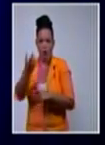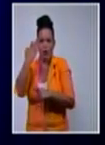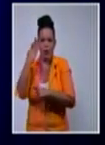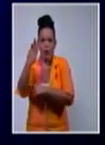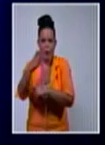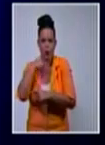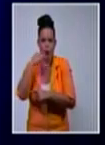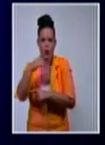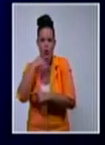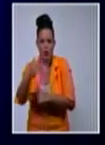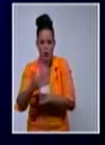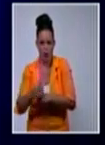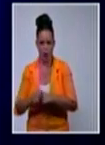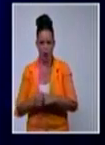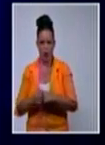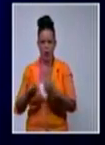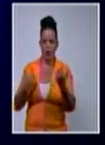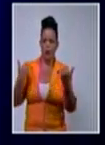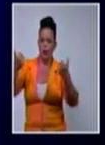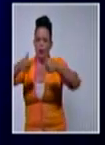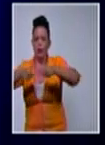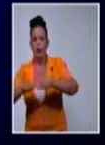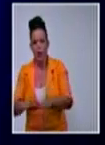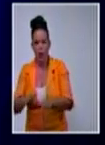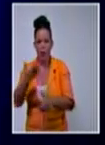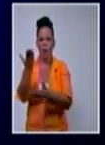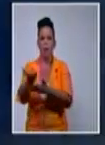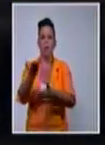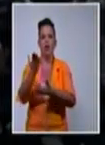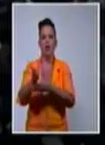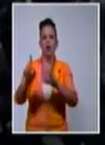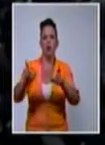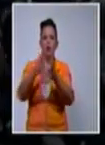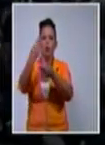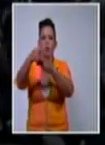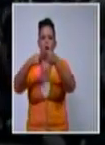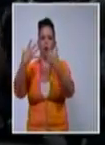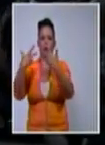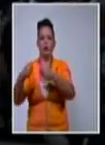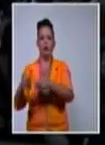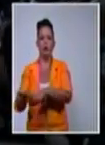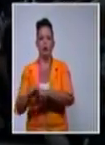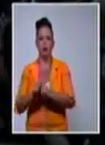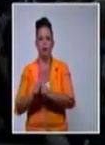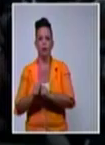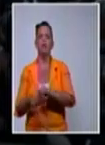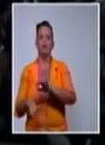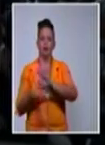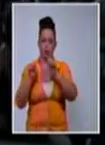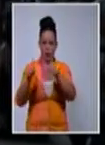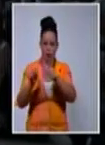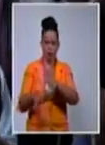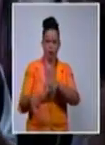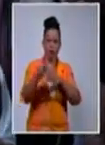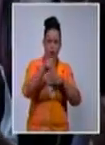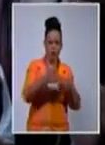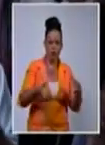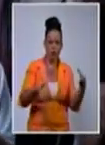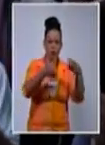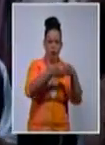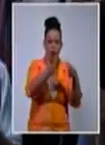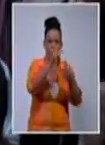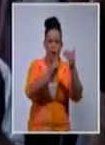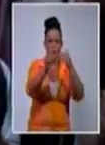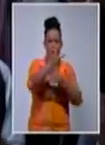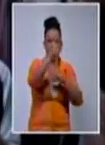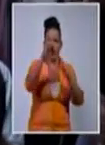fuerza que exige se cumpla su reclamo. De la otra, una manifestación pacífica que en pocas horas suma a jóvenes artistas